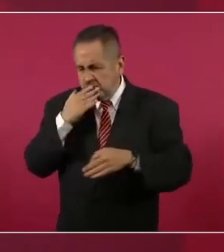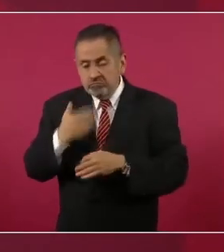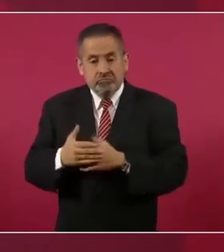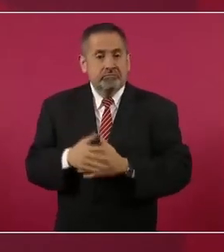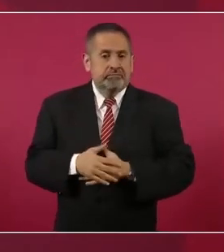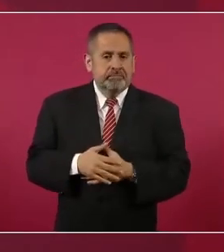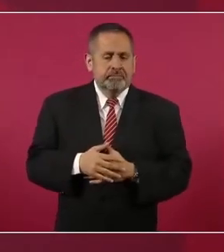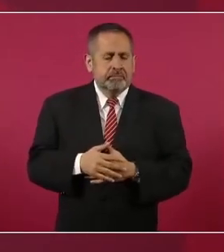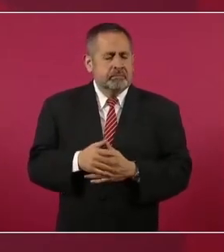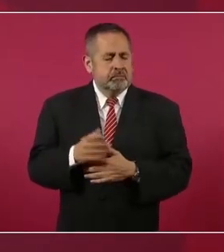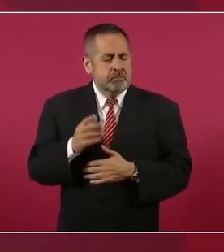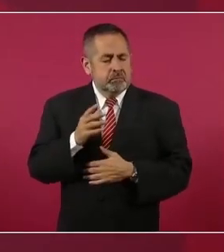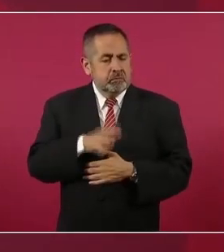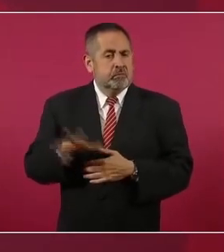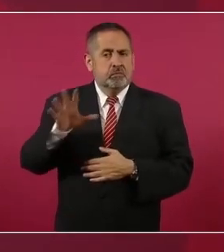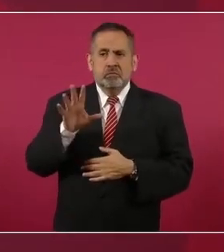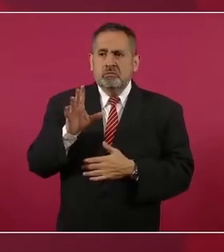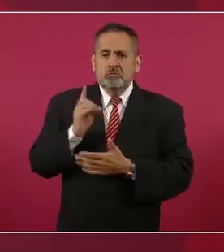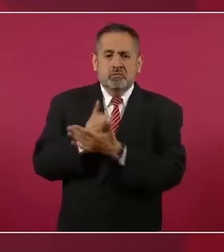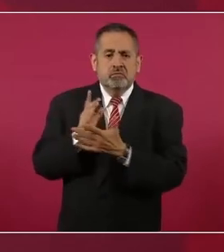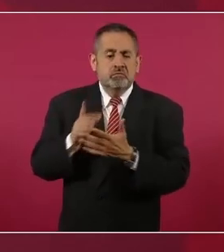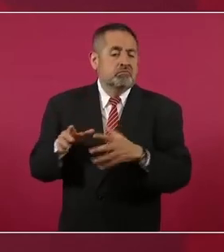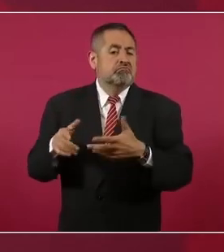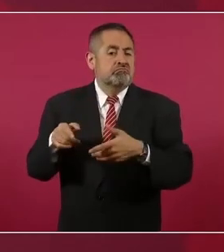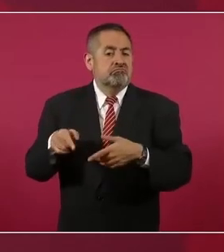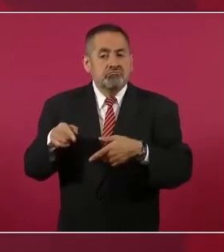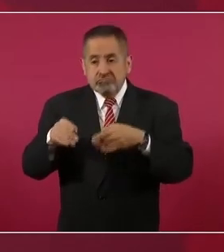algo que es único también,